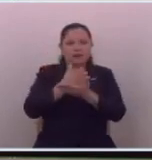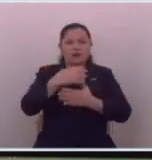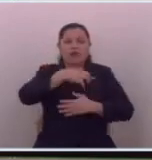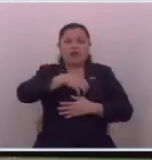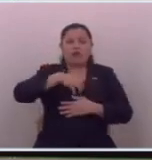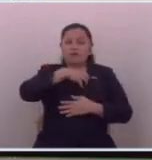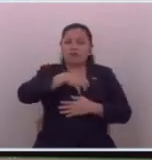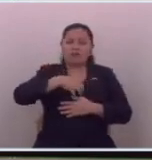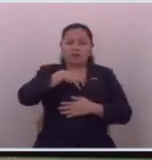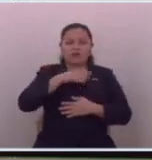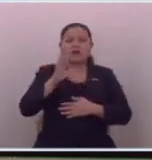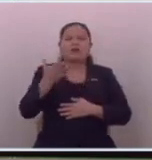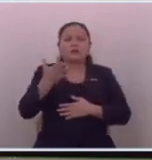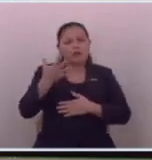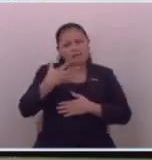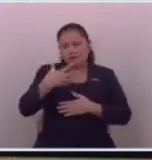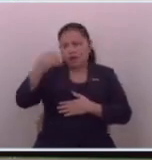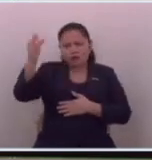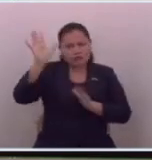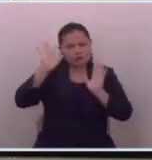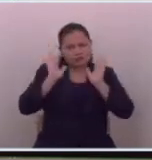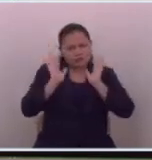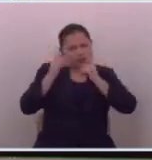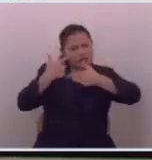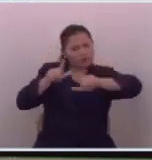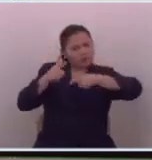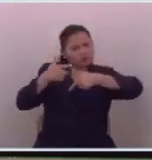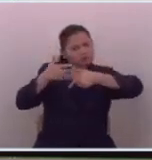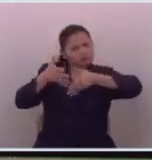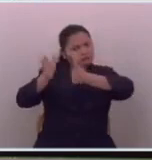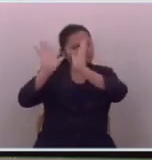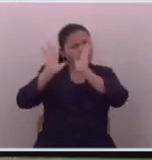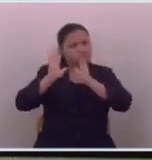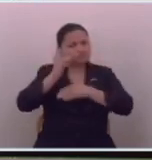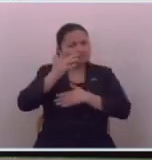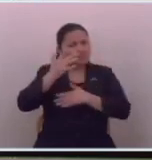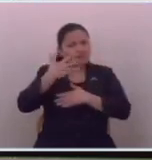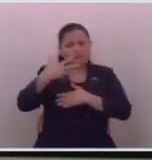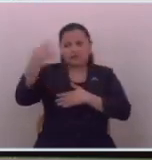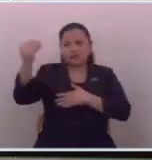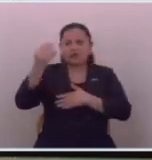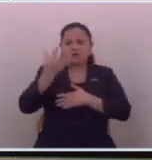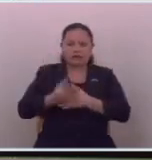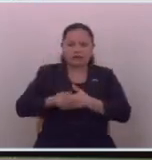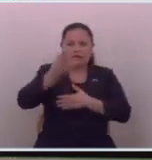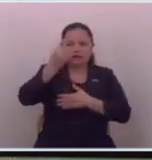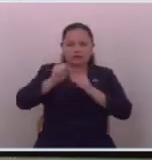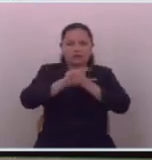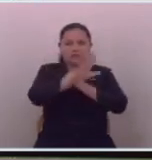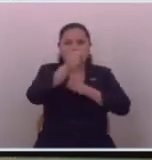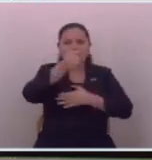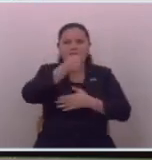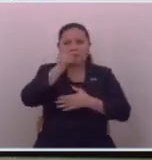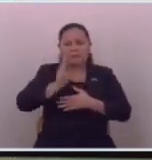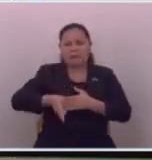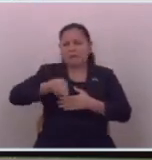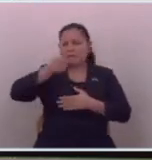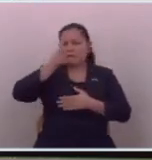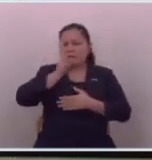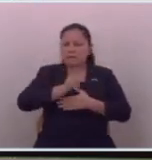incómodos y por qué no se van yo todos los días veo los reportajes de ellos